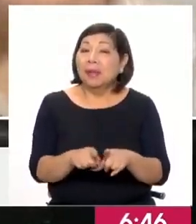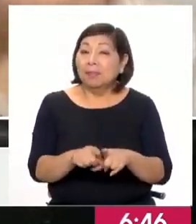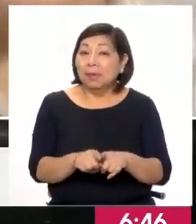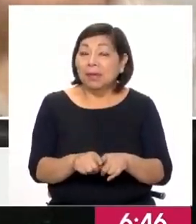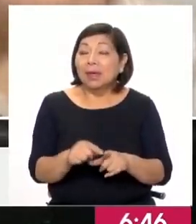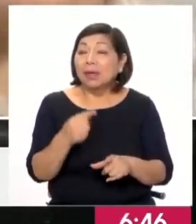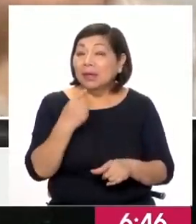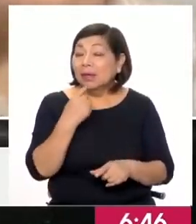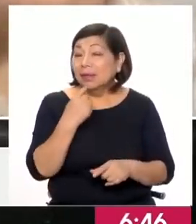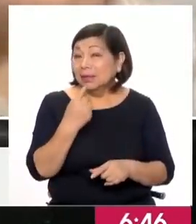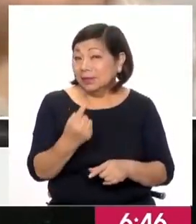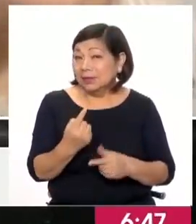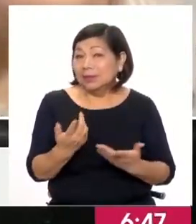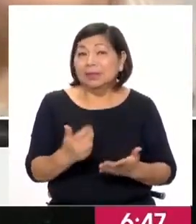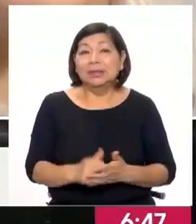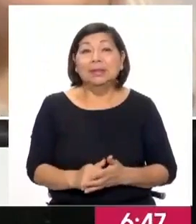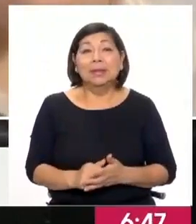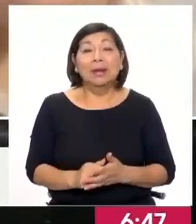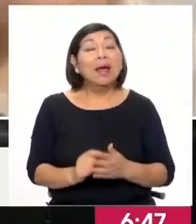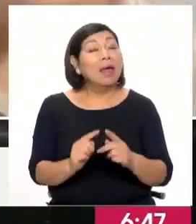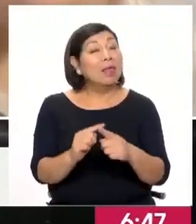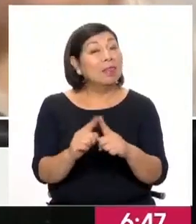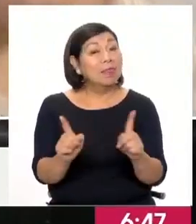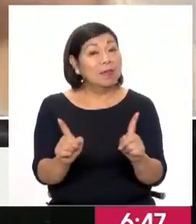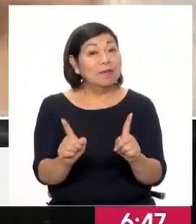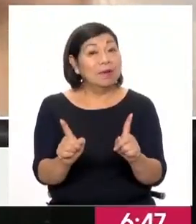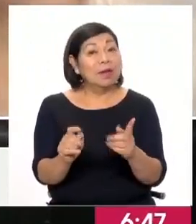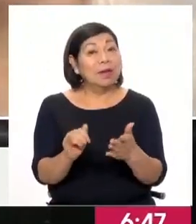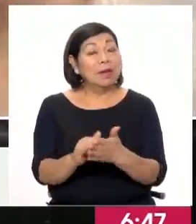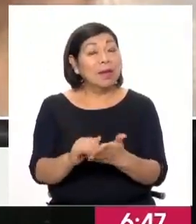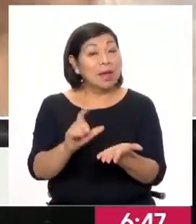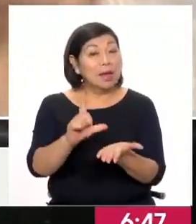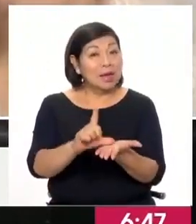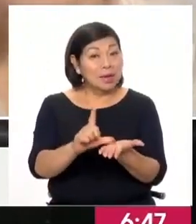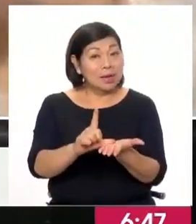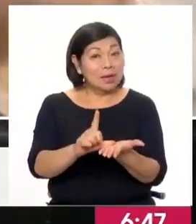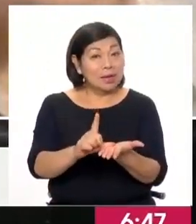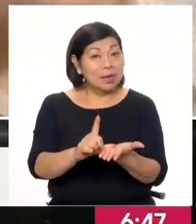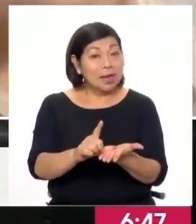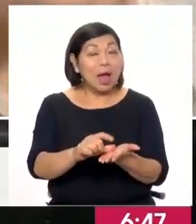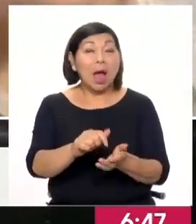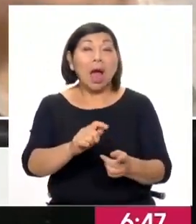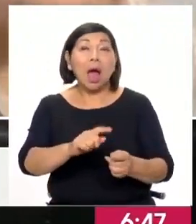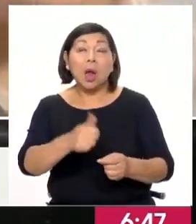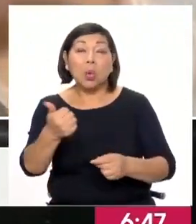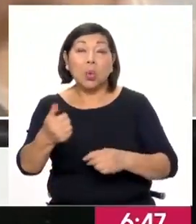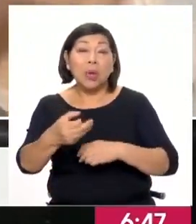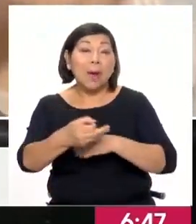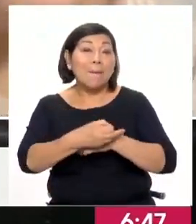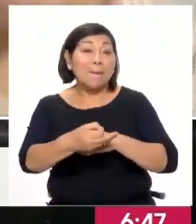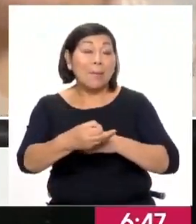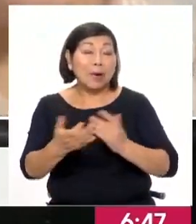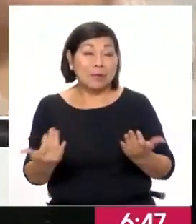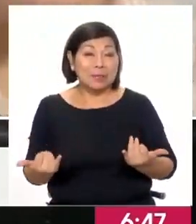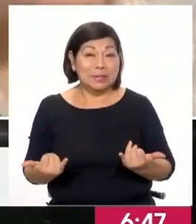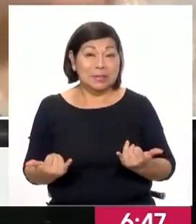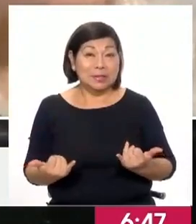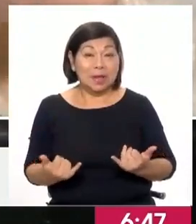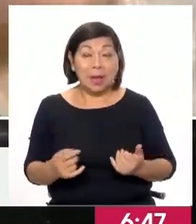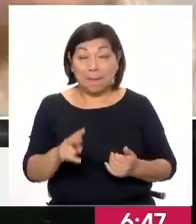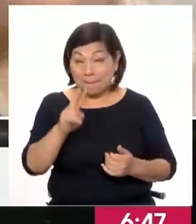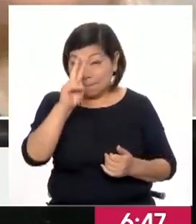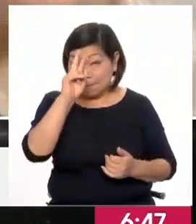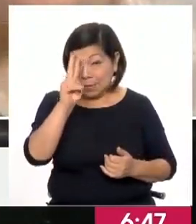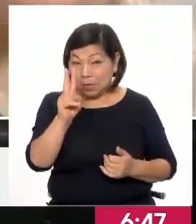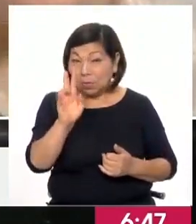tener en cuenta es la diferencia entre lo que está pasando en Lima y lo que está pasando en algunas regiones del país. Y a nivel nacional,